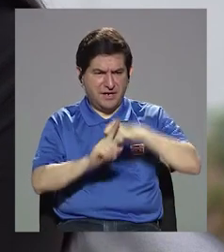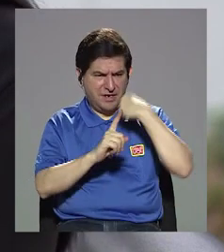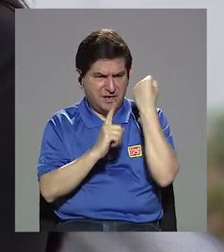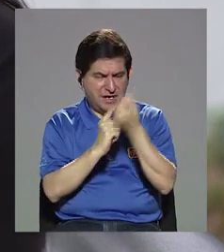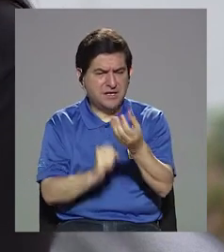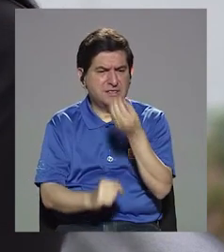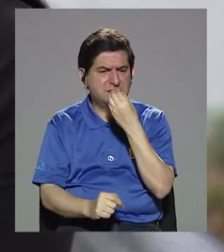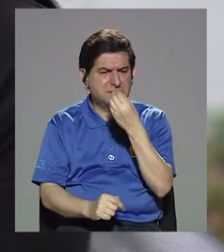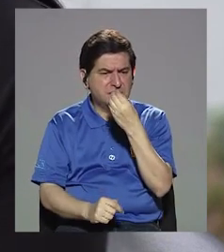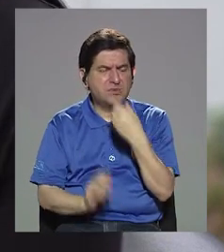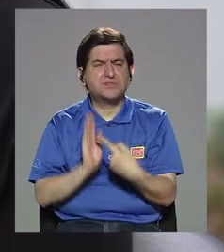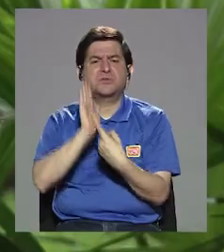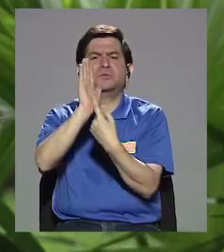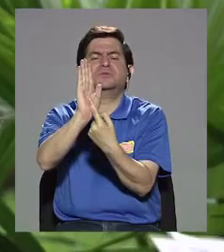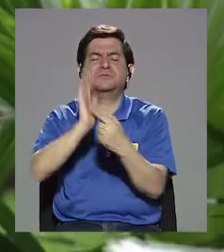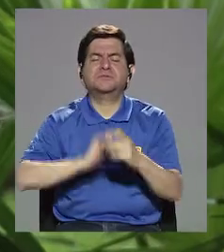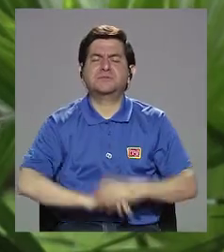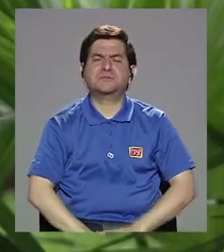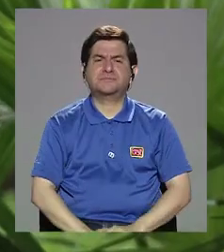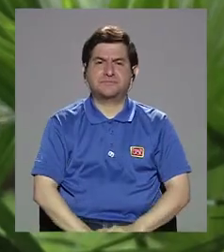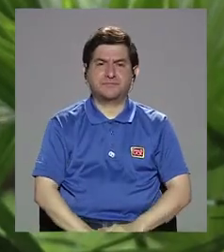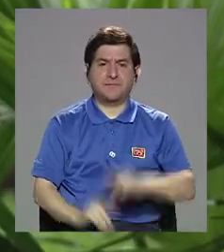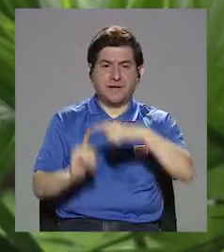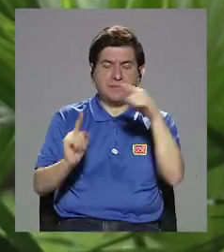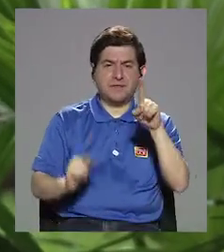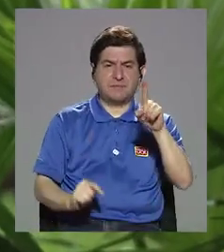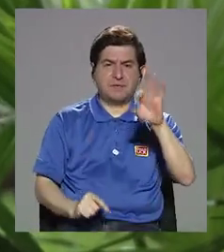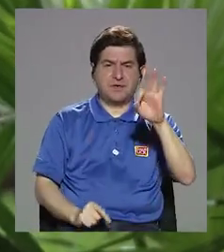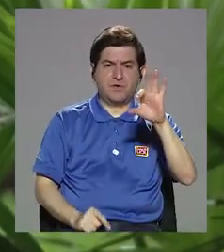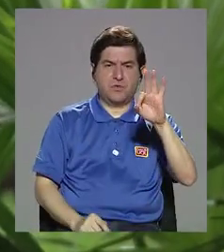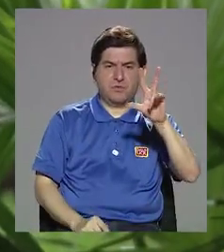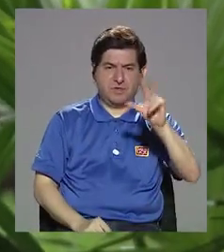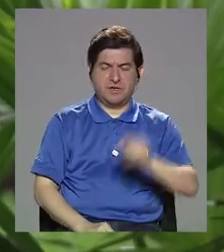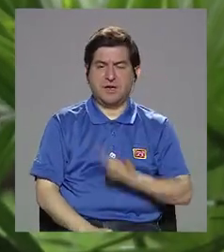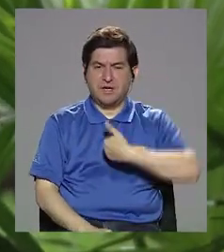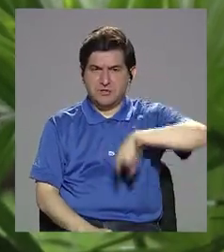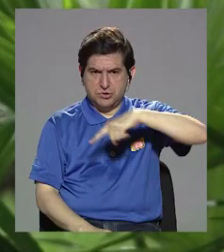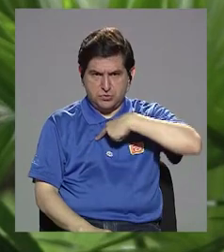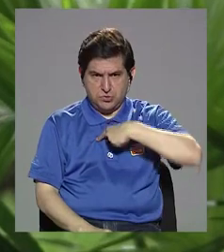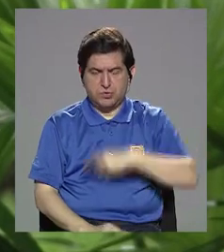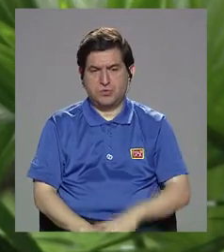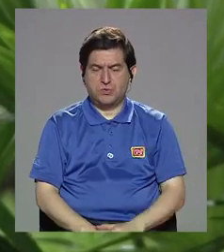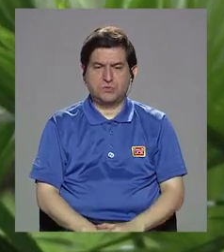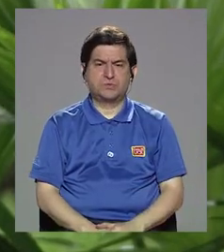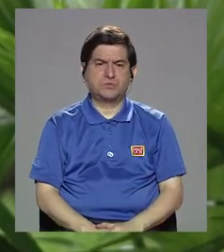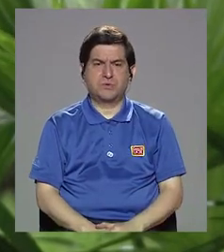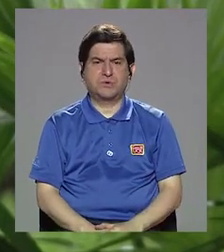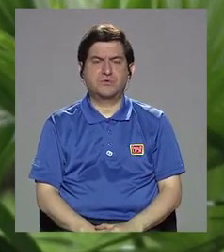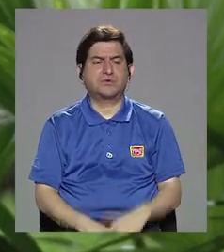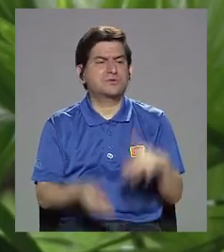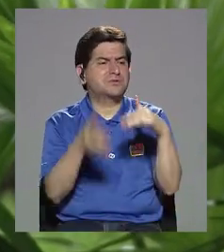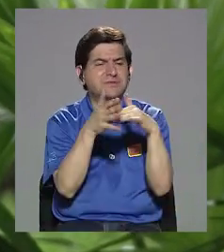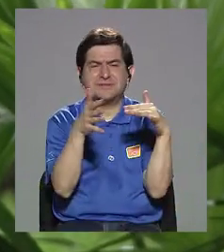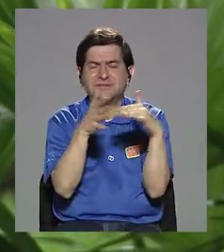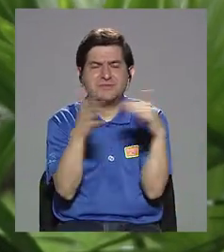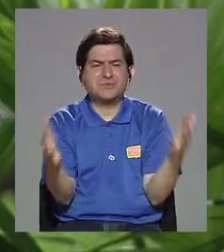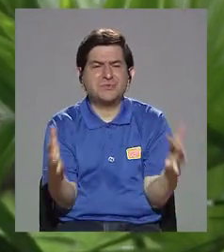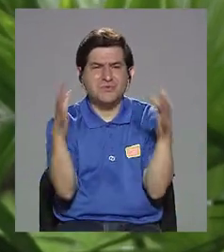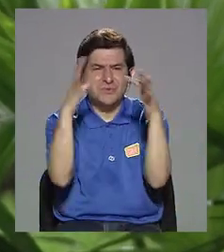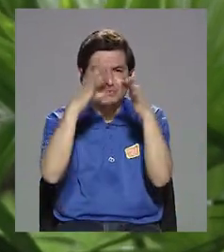alimentación que estamos teniendo? Bueno, desde el 93, nosotros hemos estado haciendo estudios